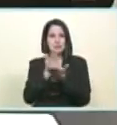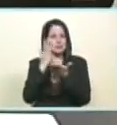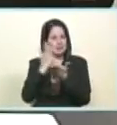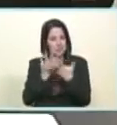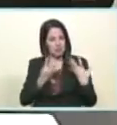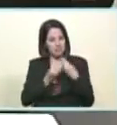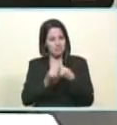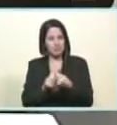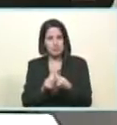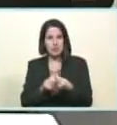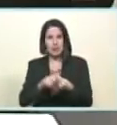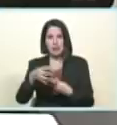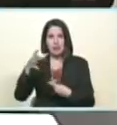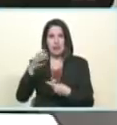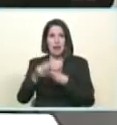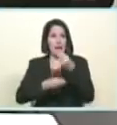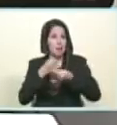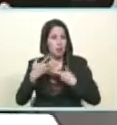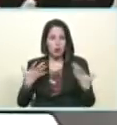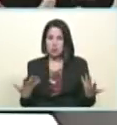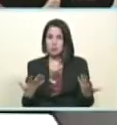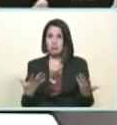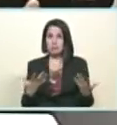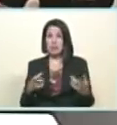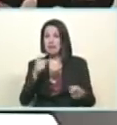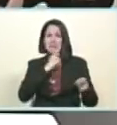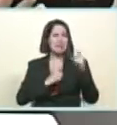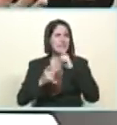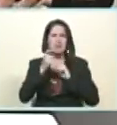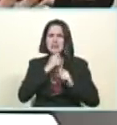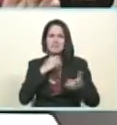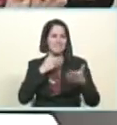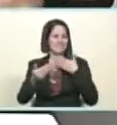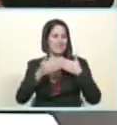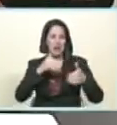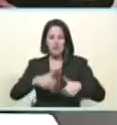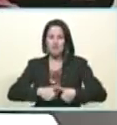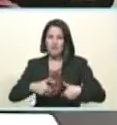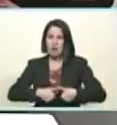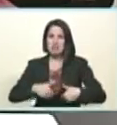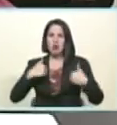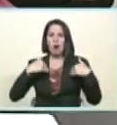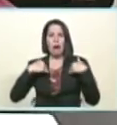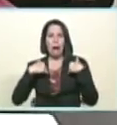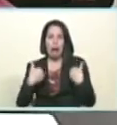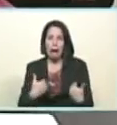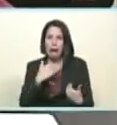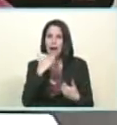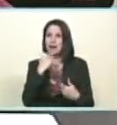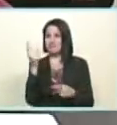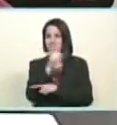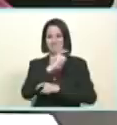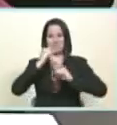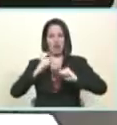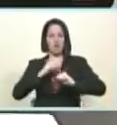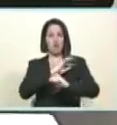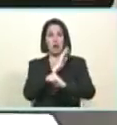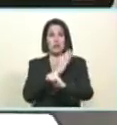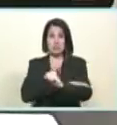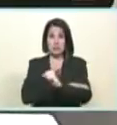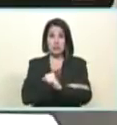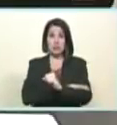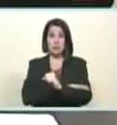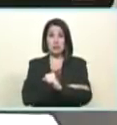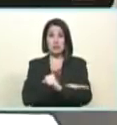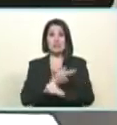hemos sido en medio de las peores circunstancias hubiera podido rendirme lo primero